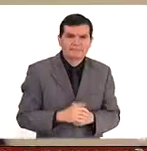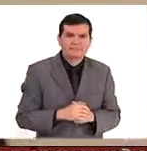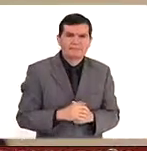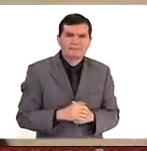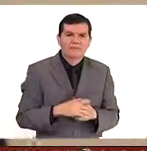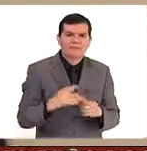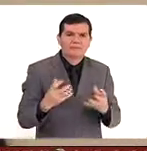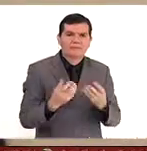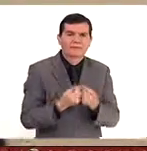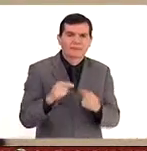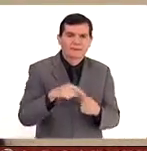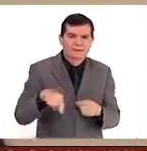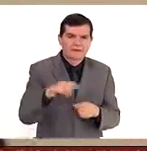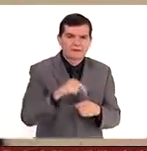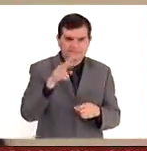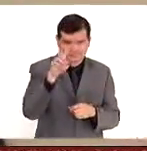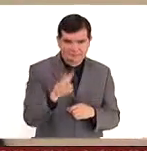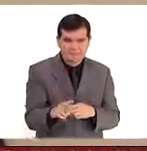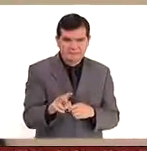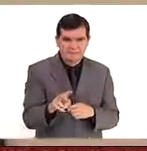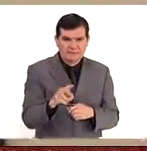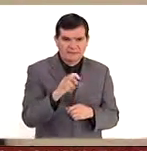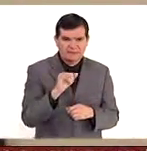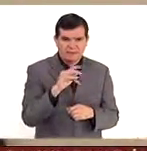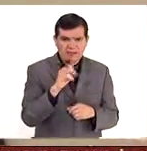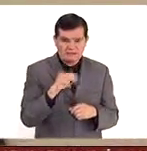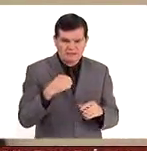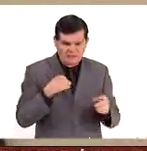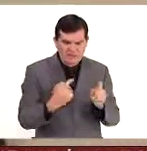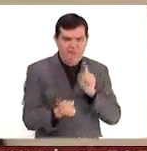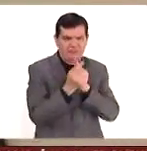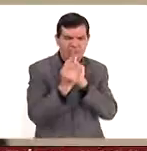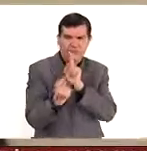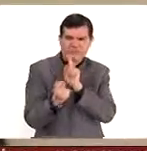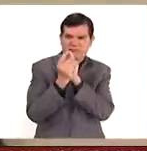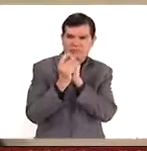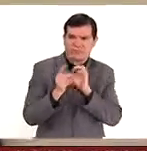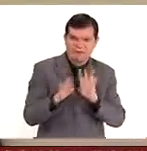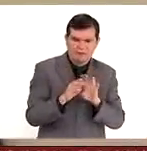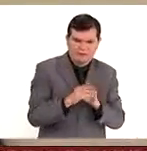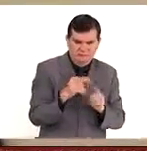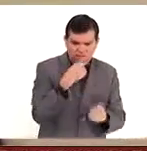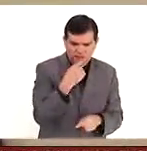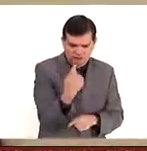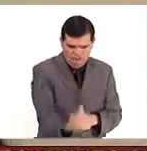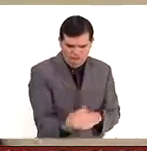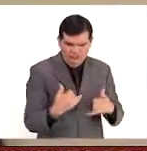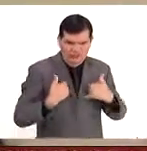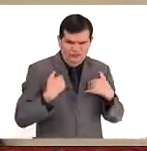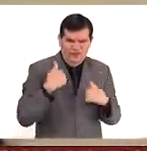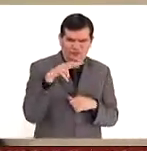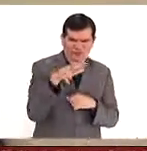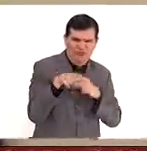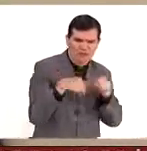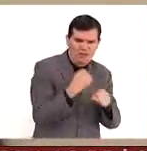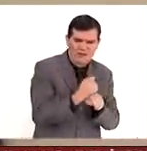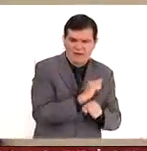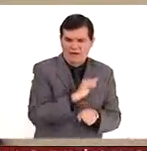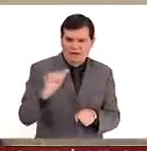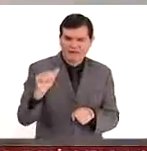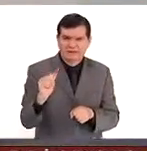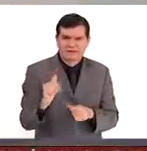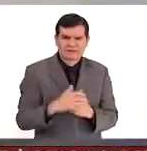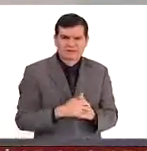Y bueno, pues la verdad que en Silicon Valley nos hemos topado que desde súper chavitos, desde los 18 años hasta